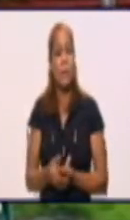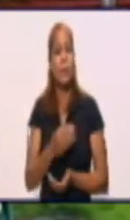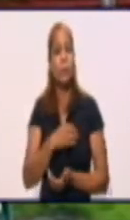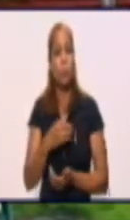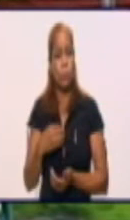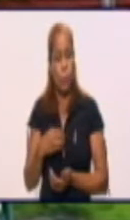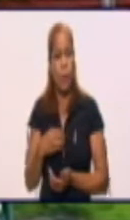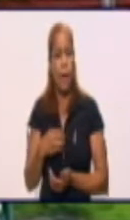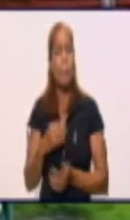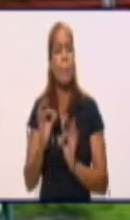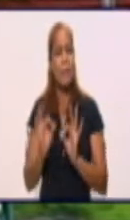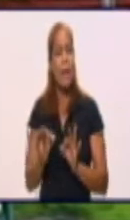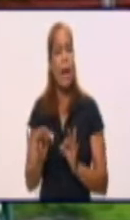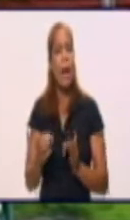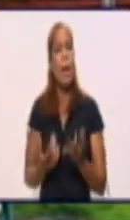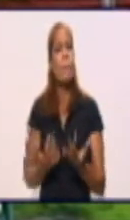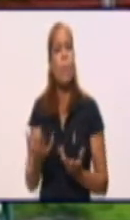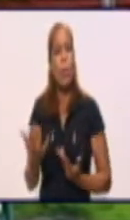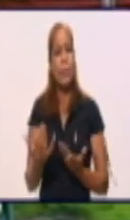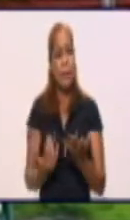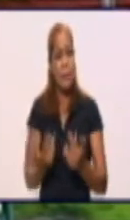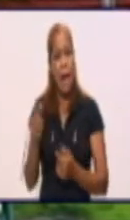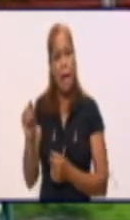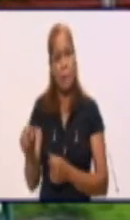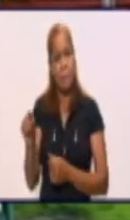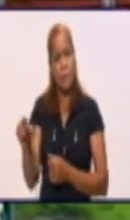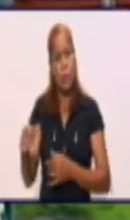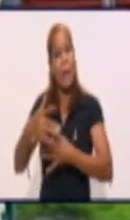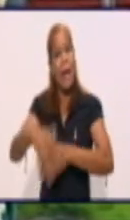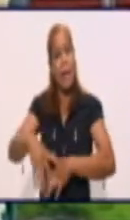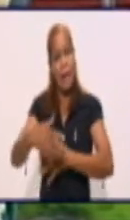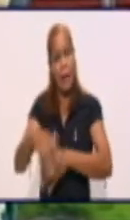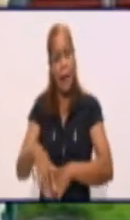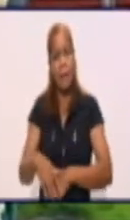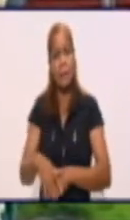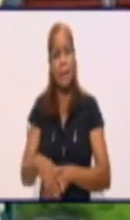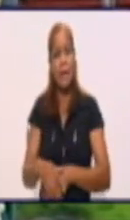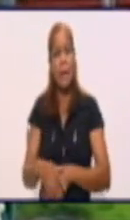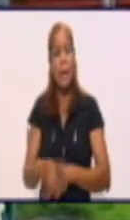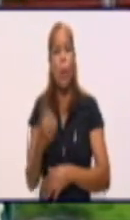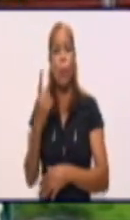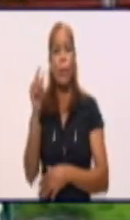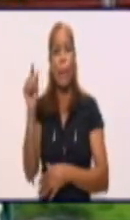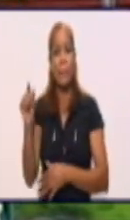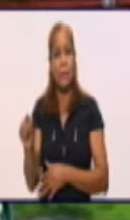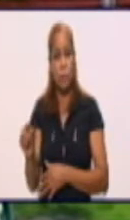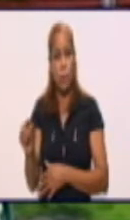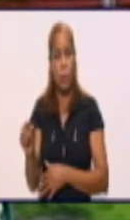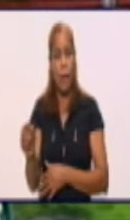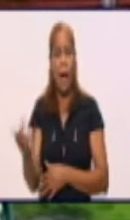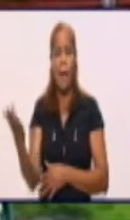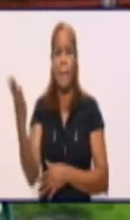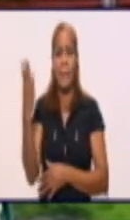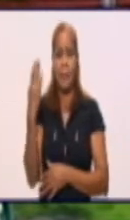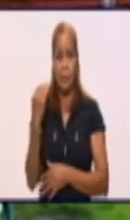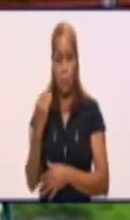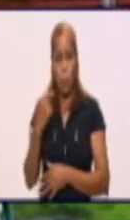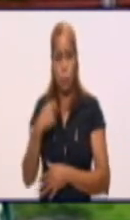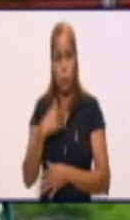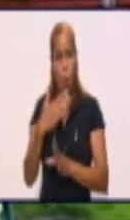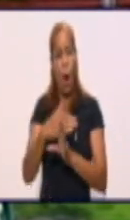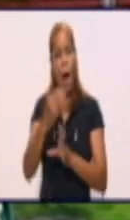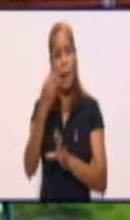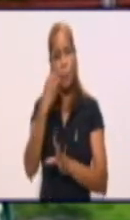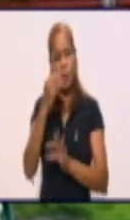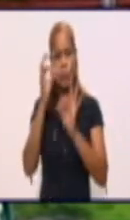fiel televidente de este programa que nos ha dicho que almuerza en su casa viendo el